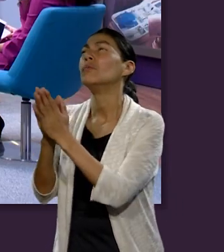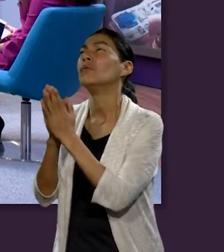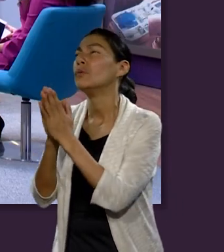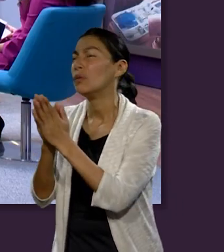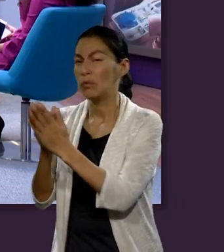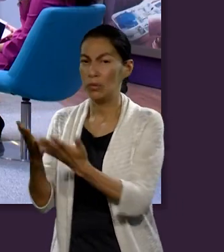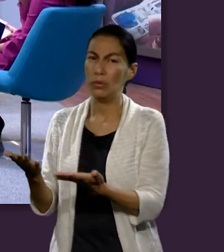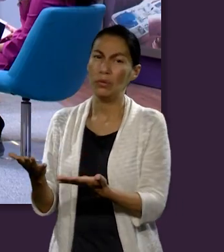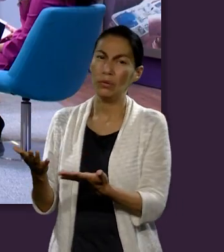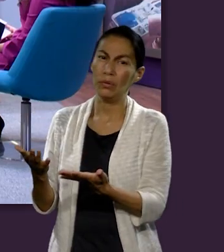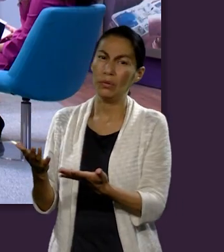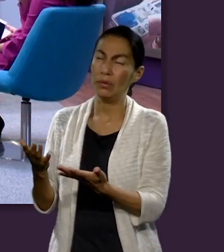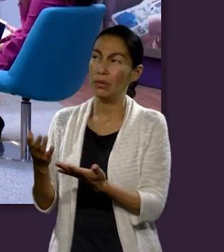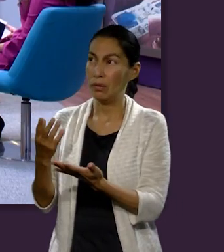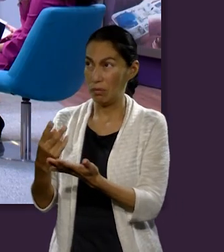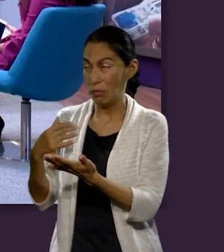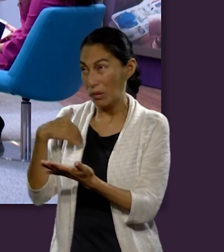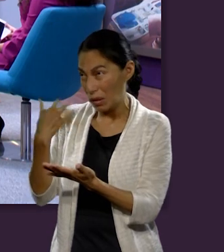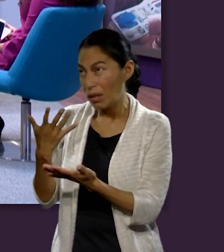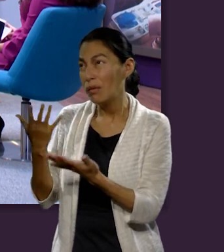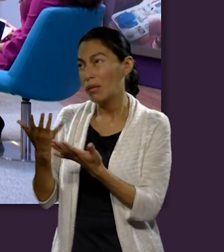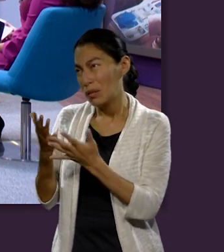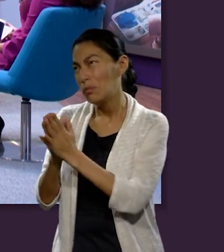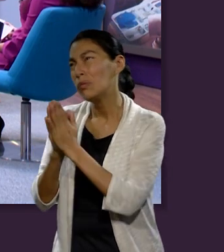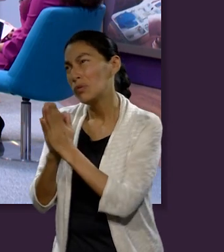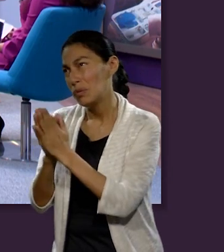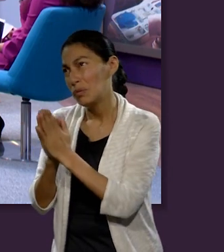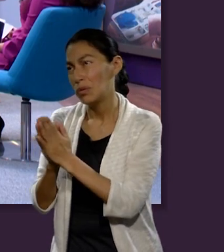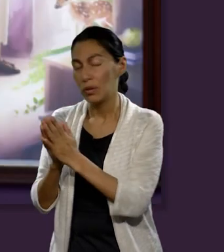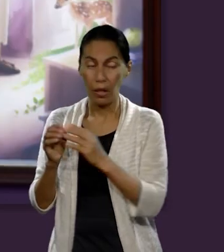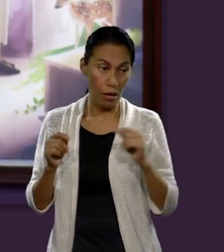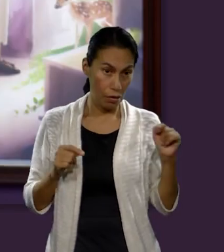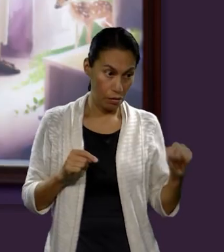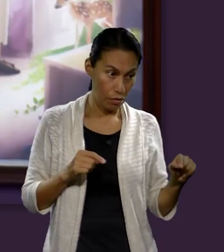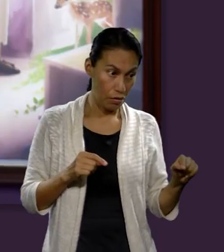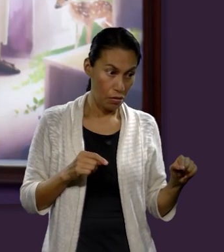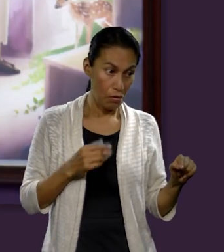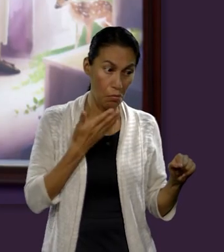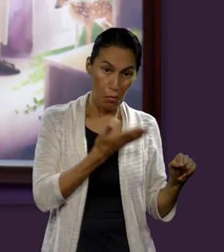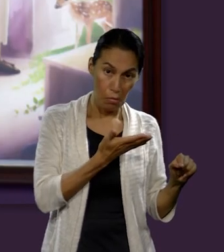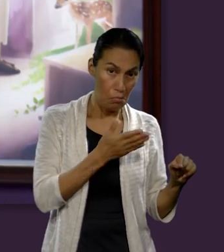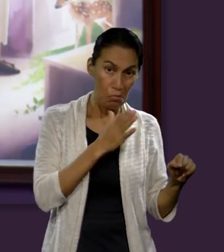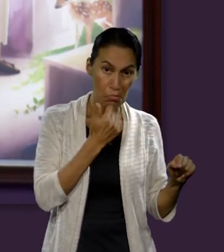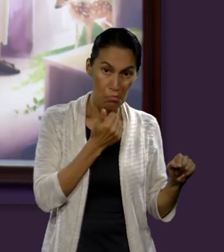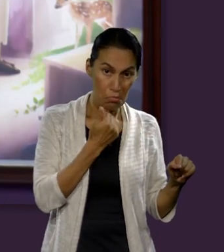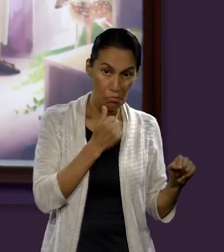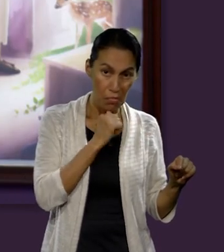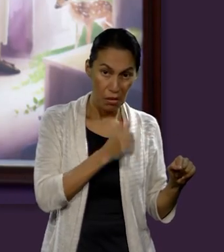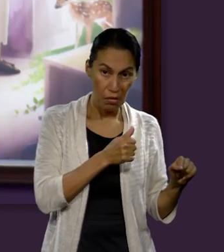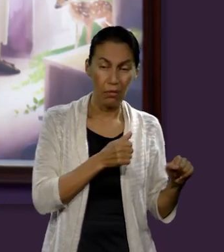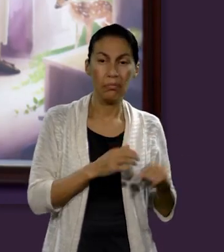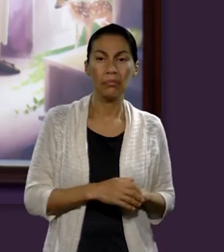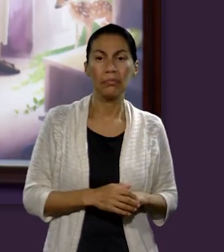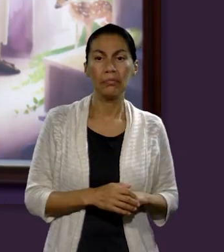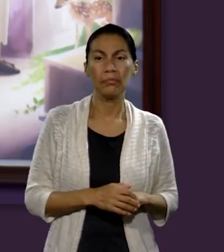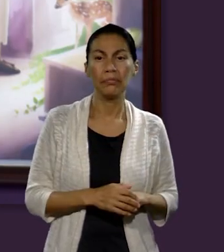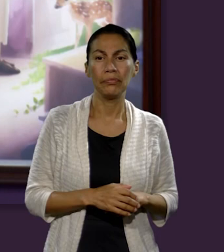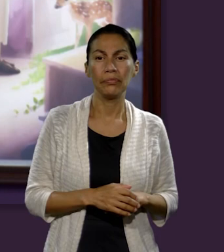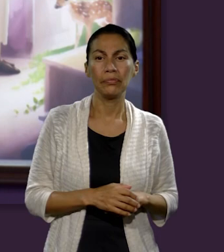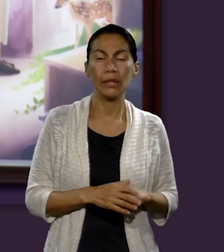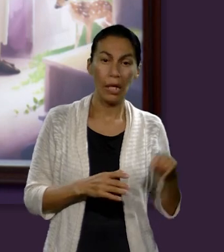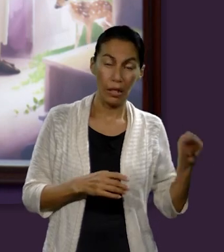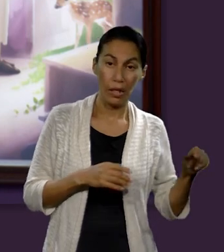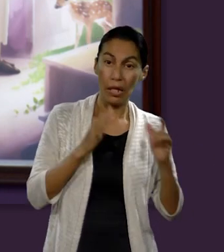solicitaron, solicitaron a Dios que realizara un milagro. Y en este caso no se solicitó.